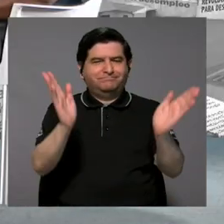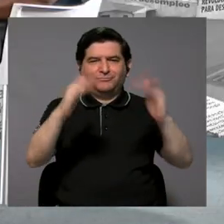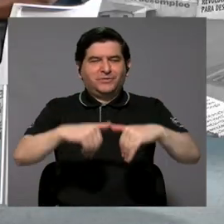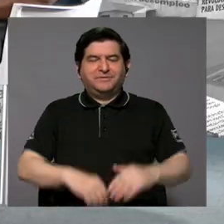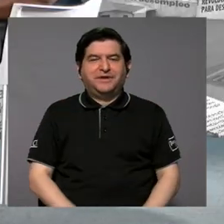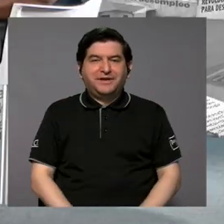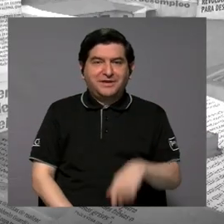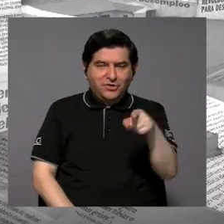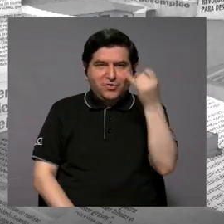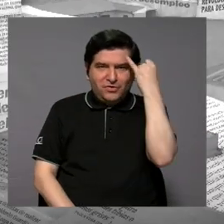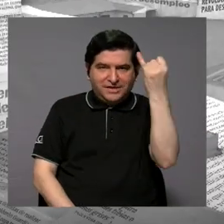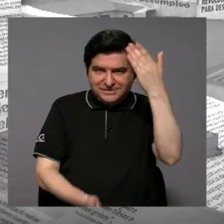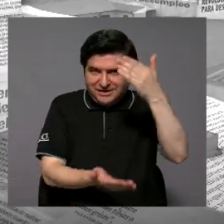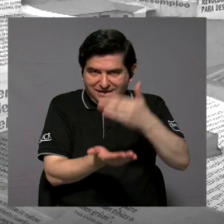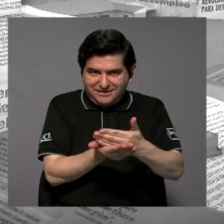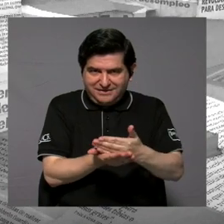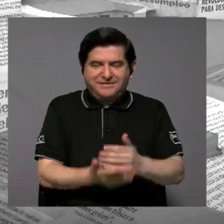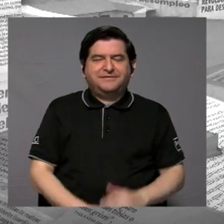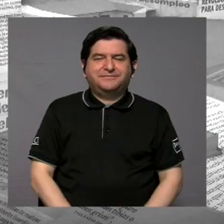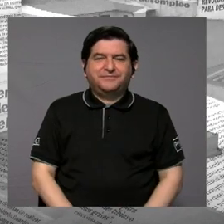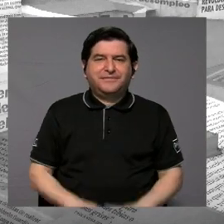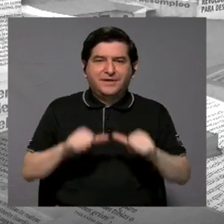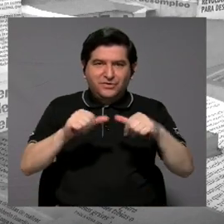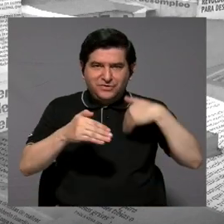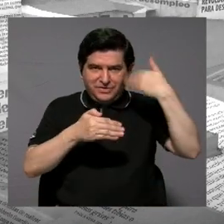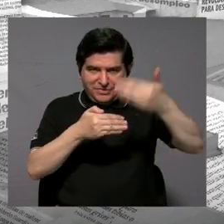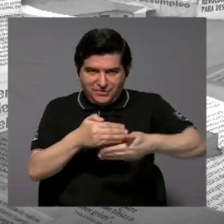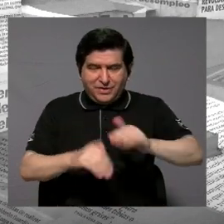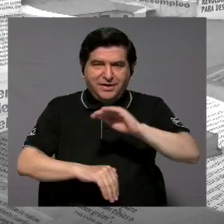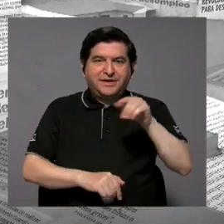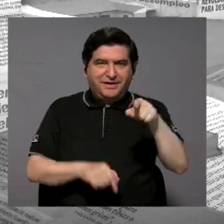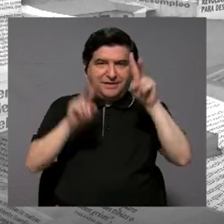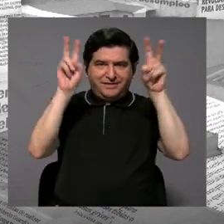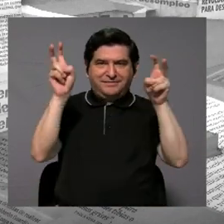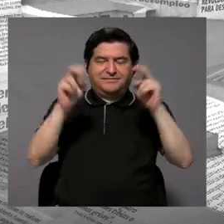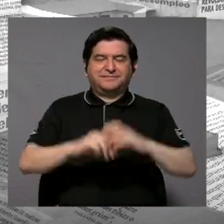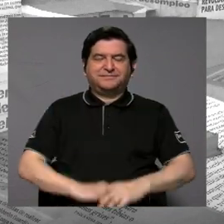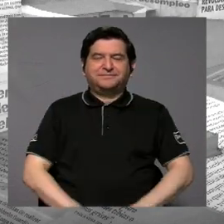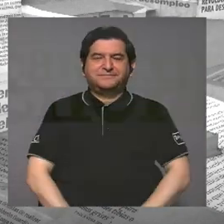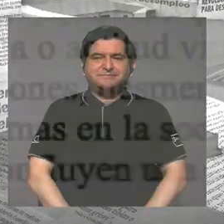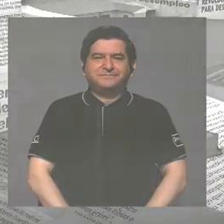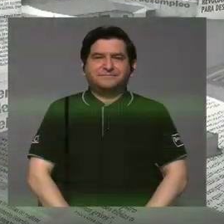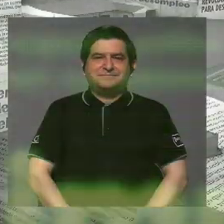tenían. Nos vamos a quedar con eso, vamos a hacer una pausa y enseguida continuamos con el tema.